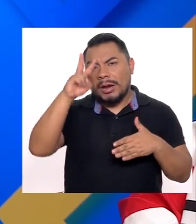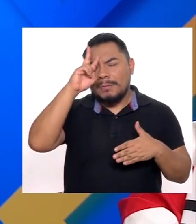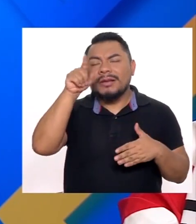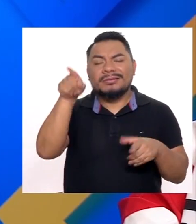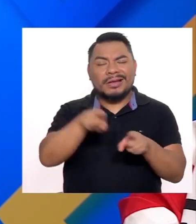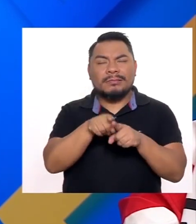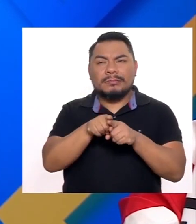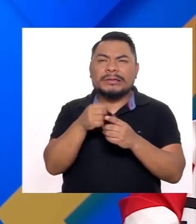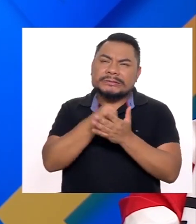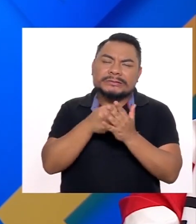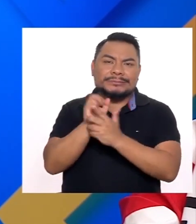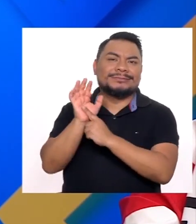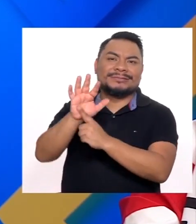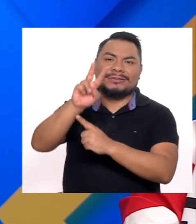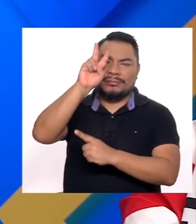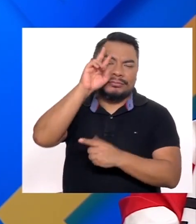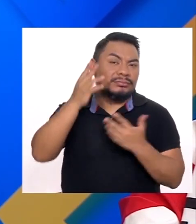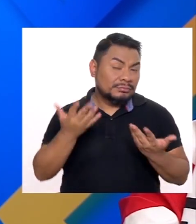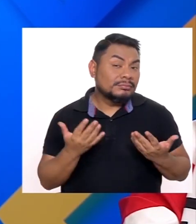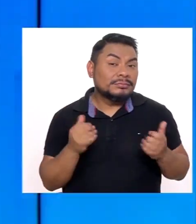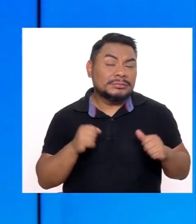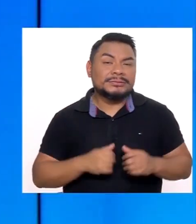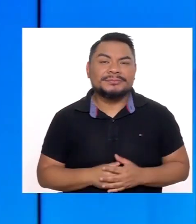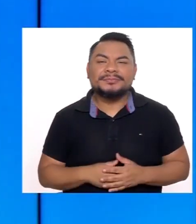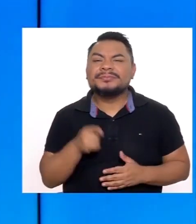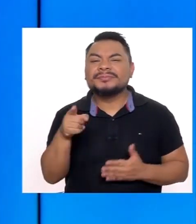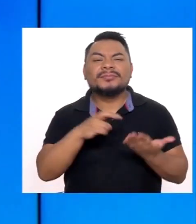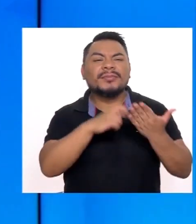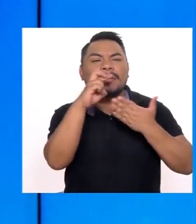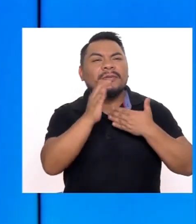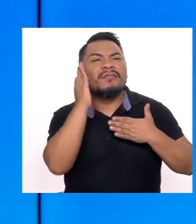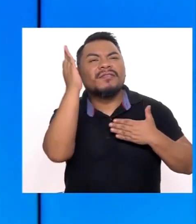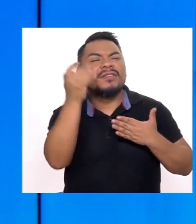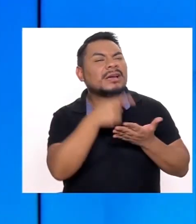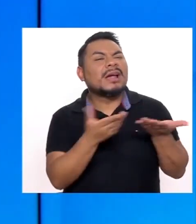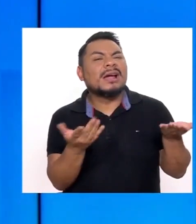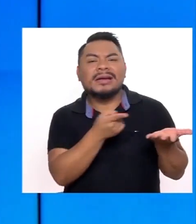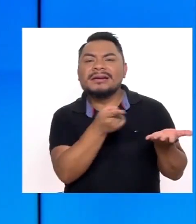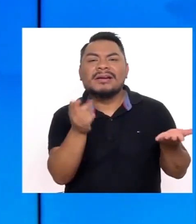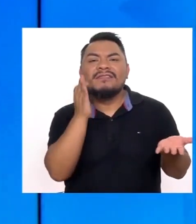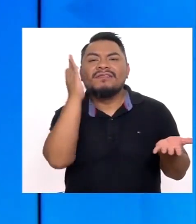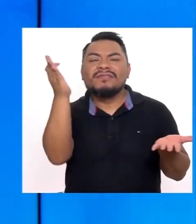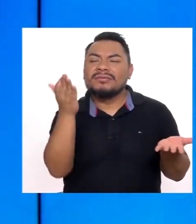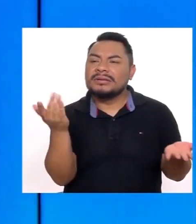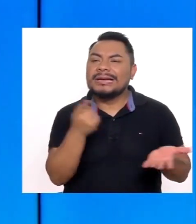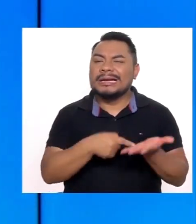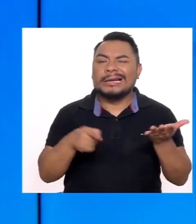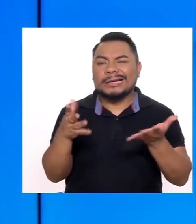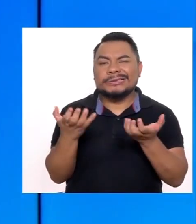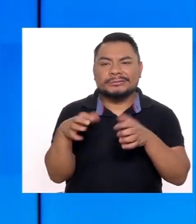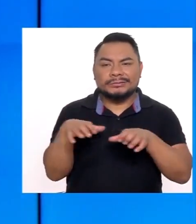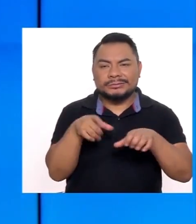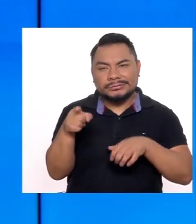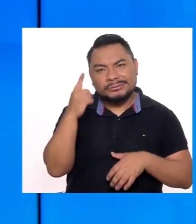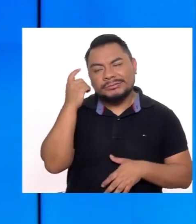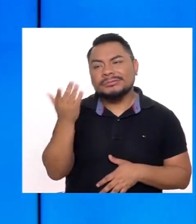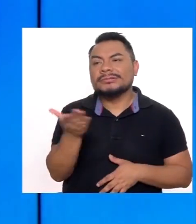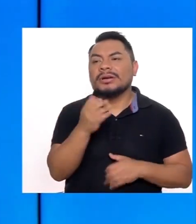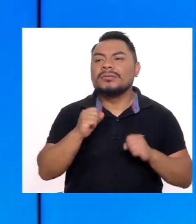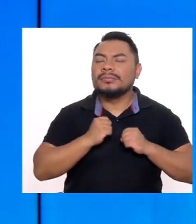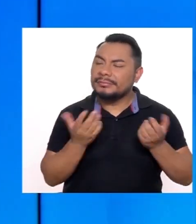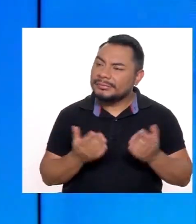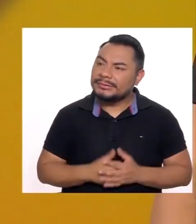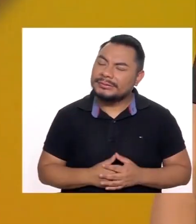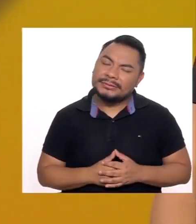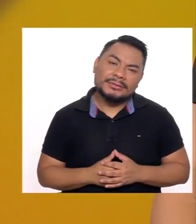Perú Por todo el Perú Ya que ellos Se merecen todo esto ¿Y qué planes tienen? A ver, cuéntanos tú ¿Qué planes tienen para el futuro En los años que vienen En cuanto al